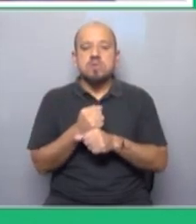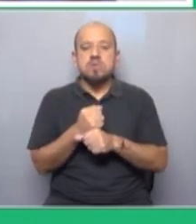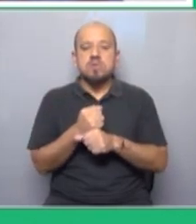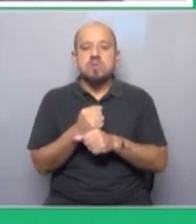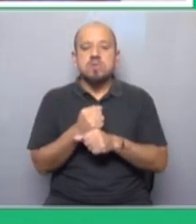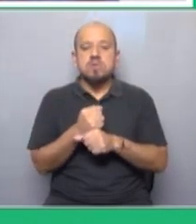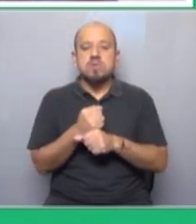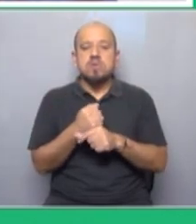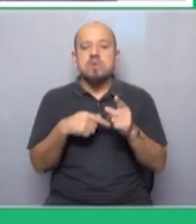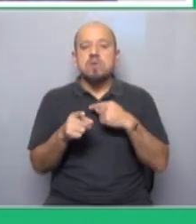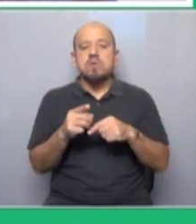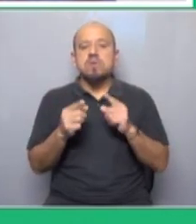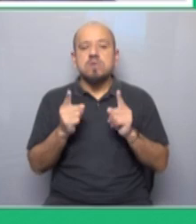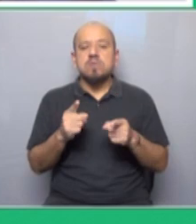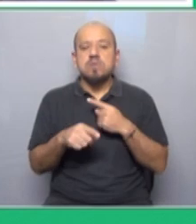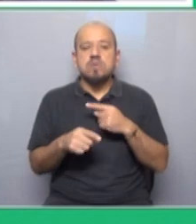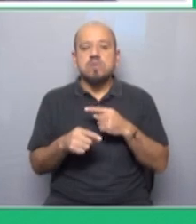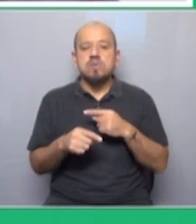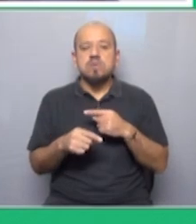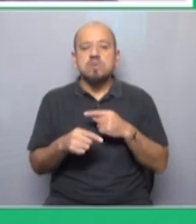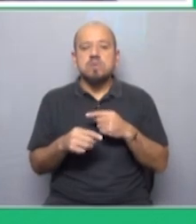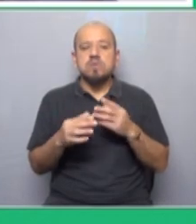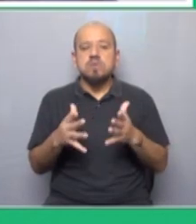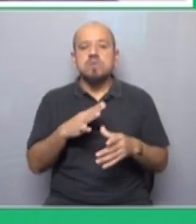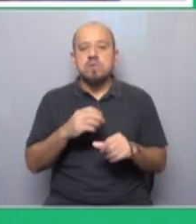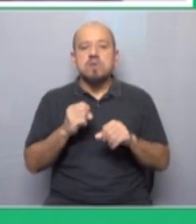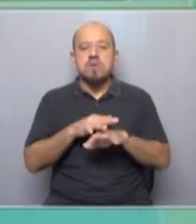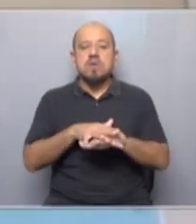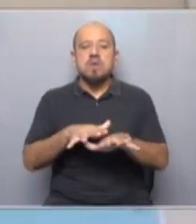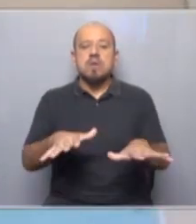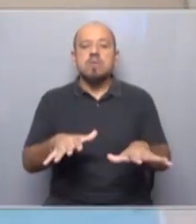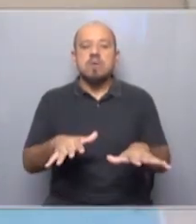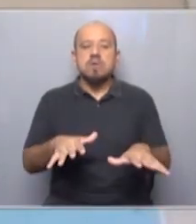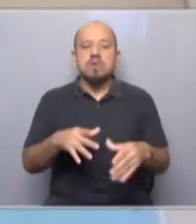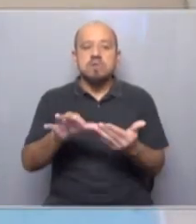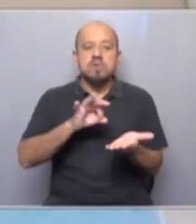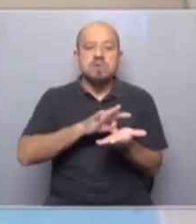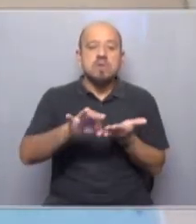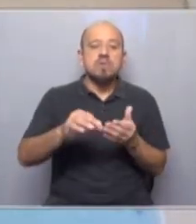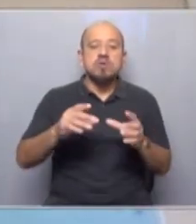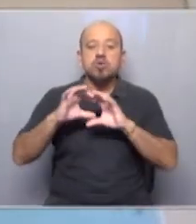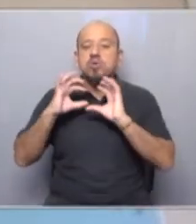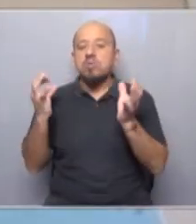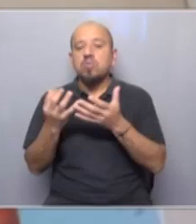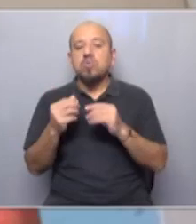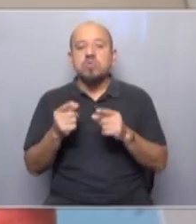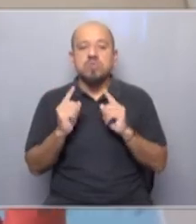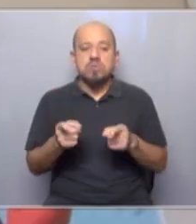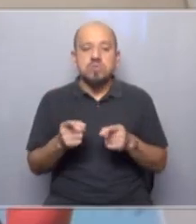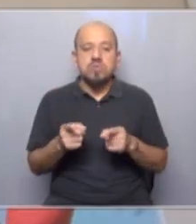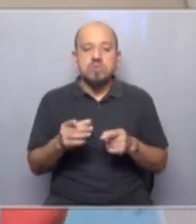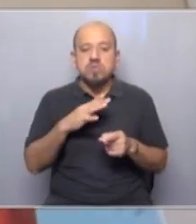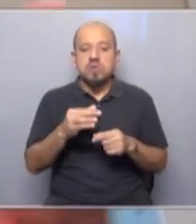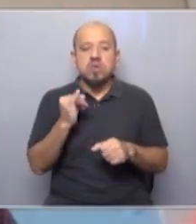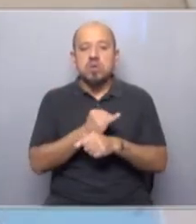concluir. Primero, también estamos viendo la tremenda expansión del sector de servicios alrededor del mundo. Ya todavía tenemos